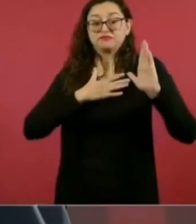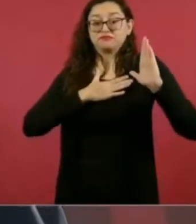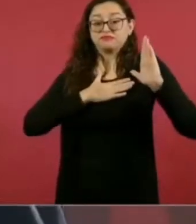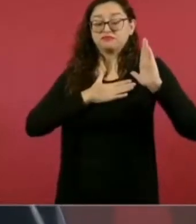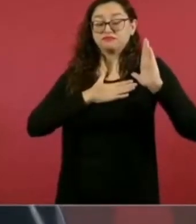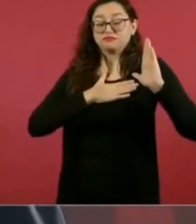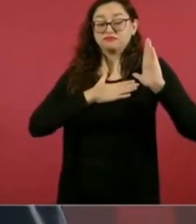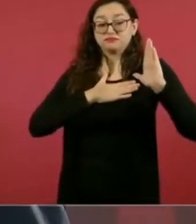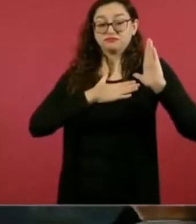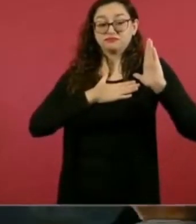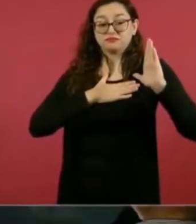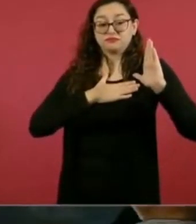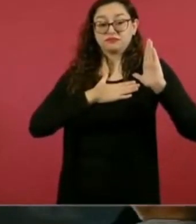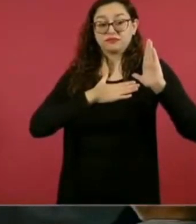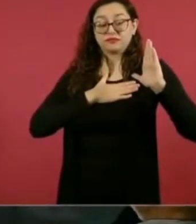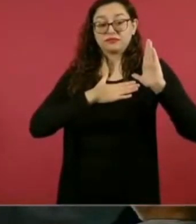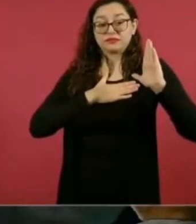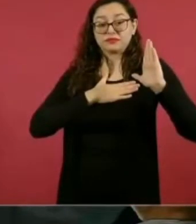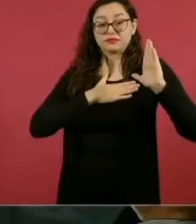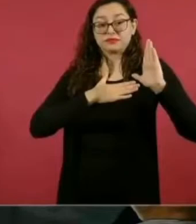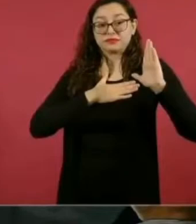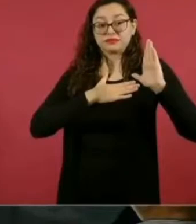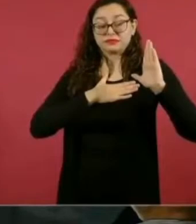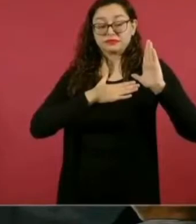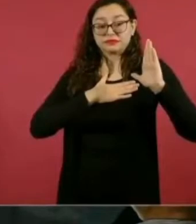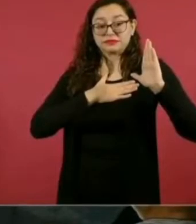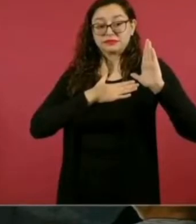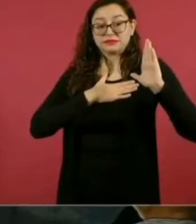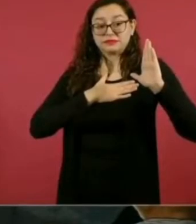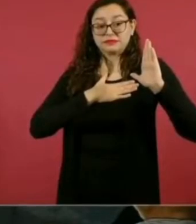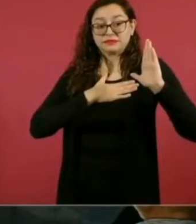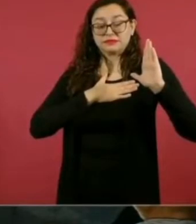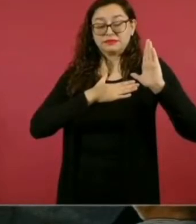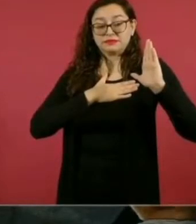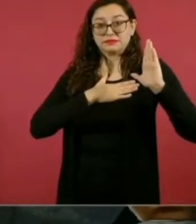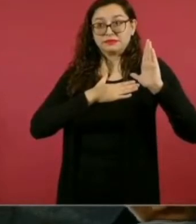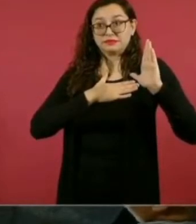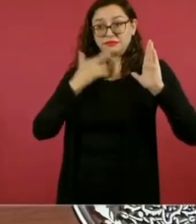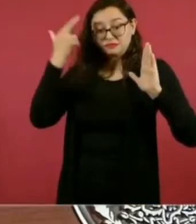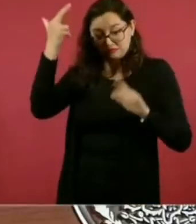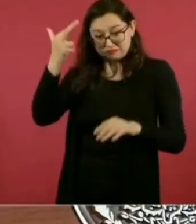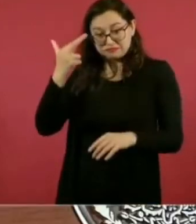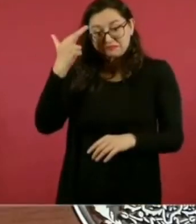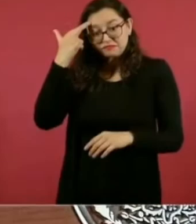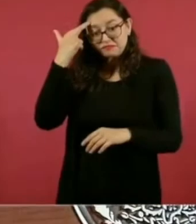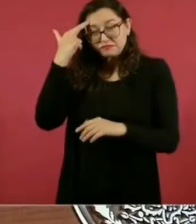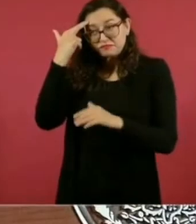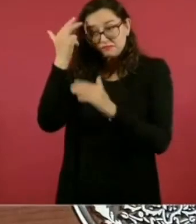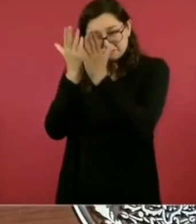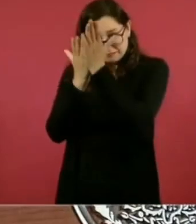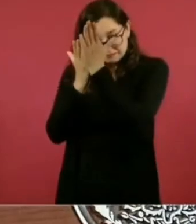fidelidad al rey.